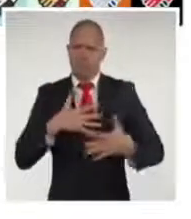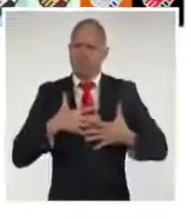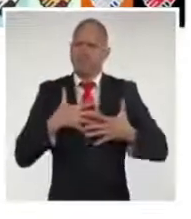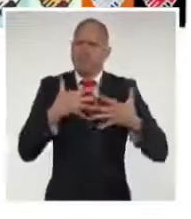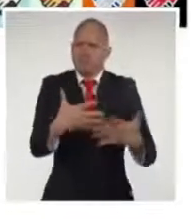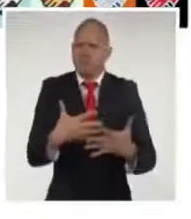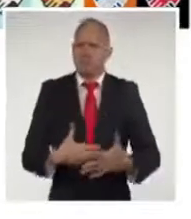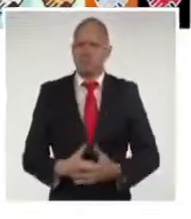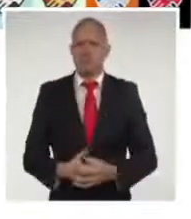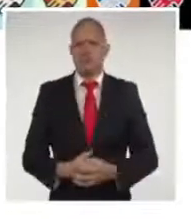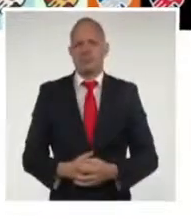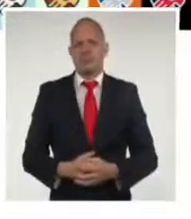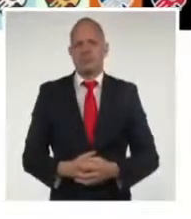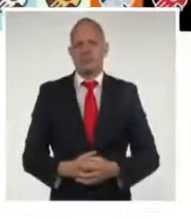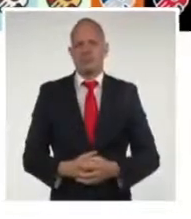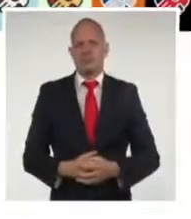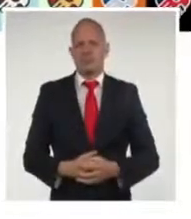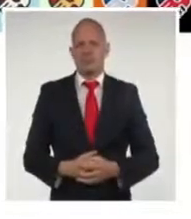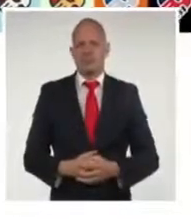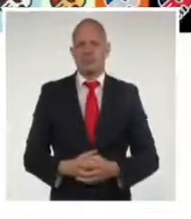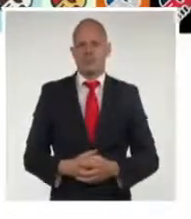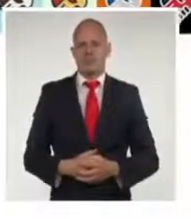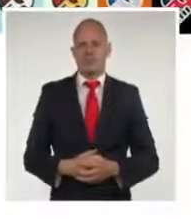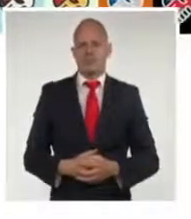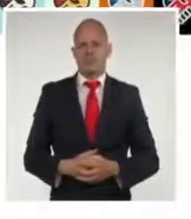Este Lilian González, Sistema Informativo de la Televisión Cubana.